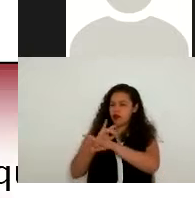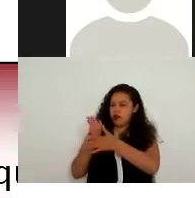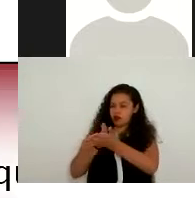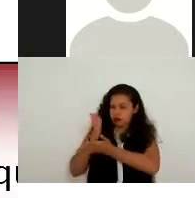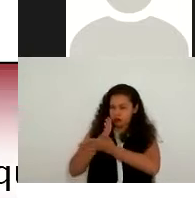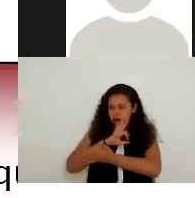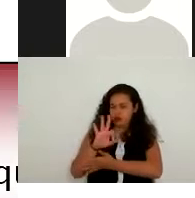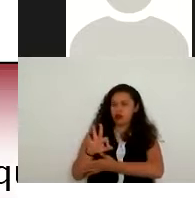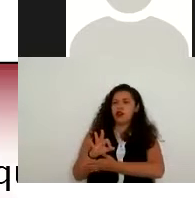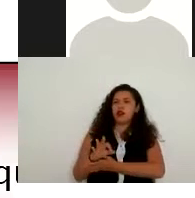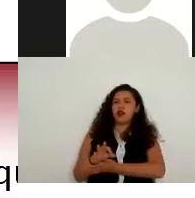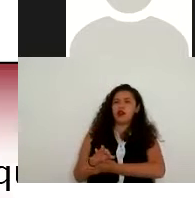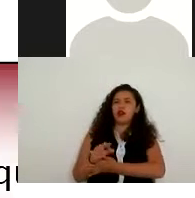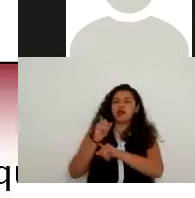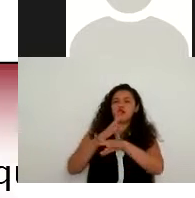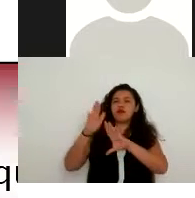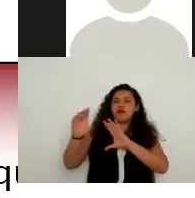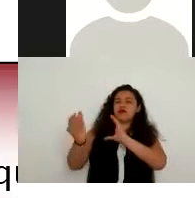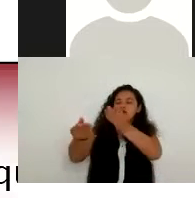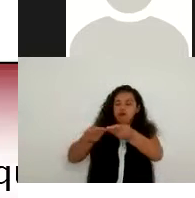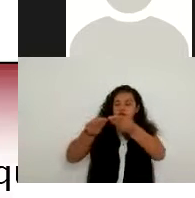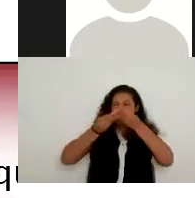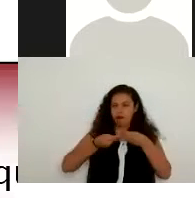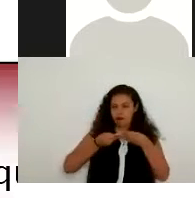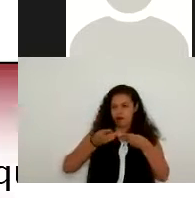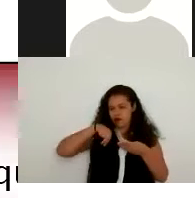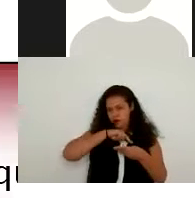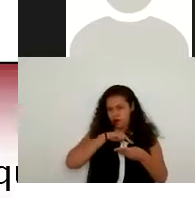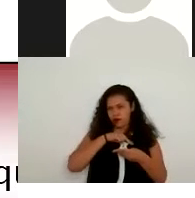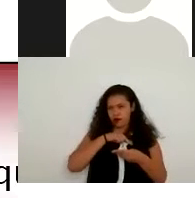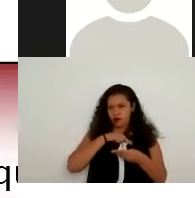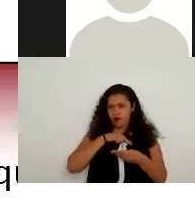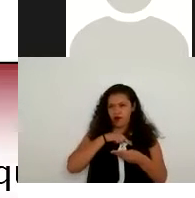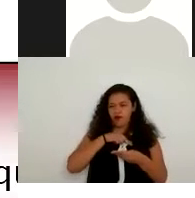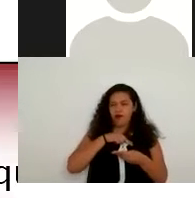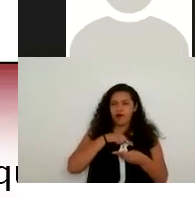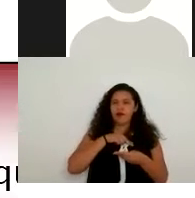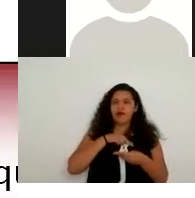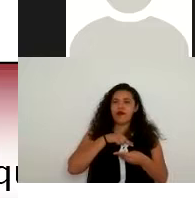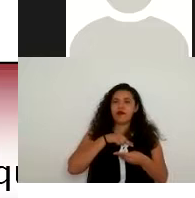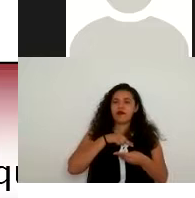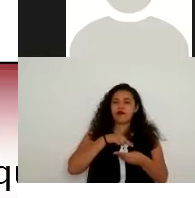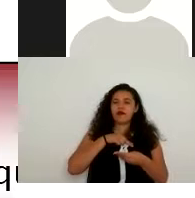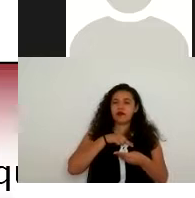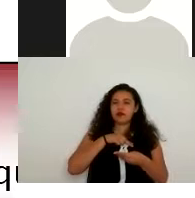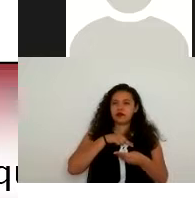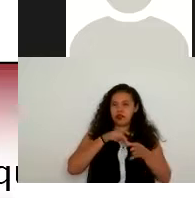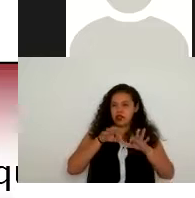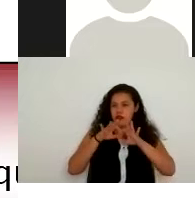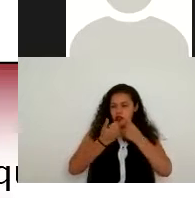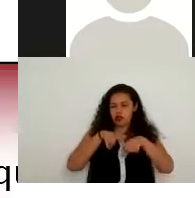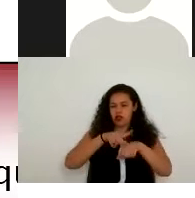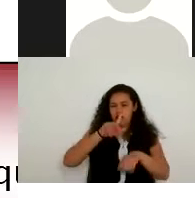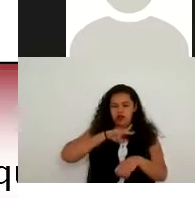recibimos esa información pero por ejemplo el área de trabajo social que también depende de alguna manera de mí